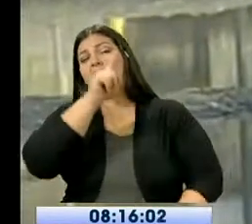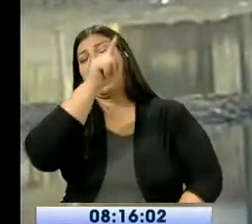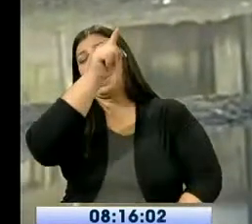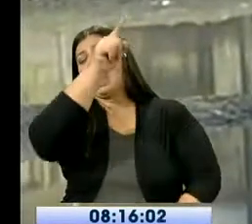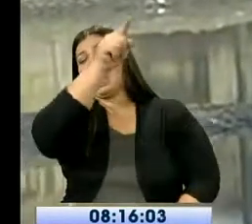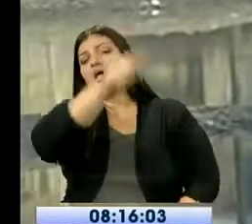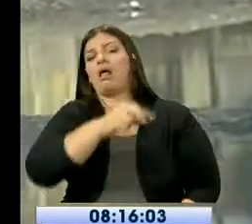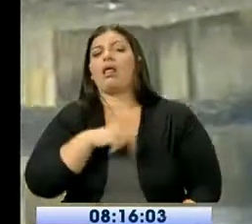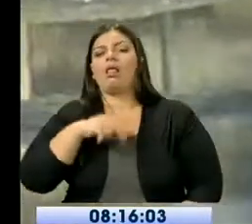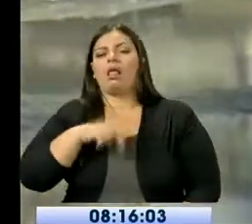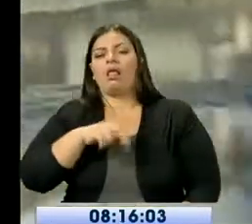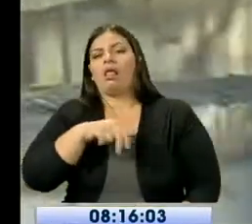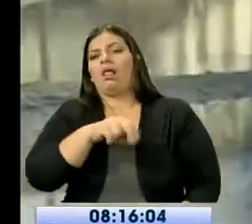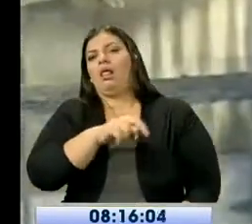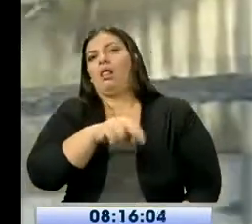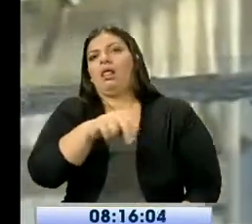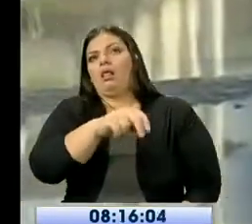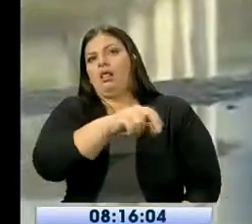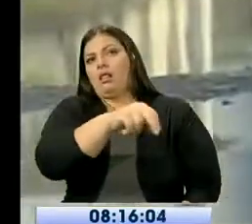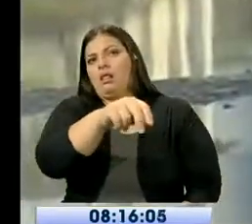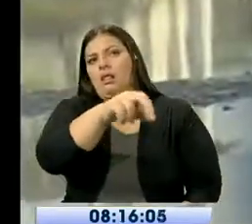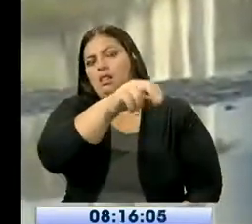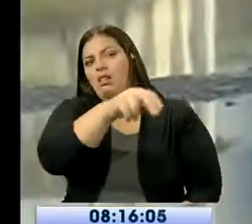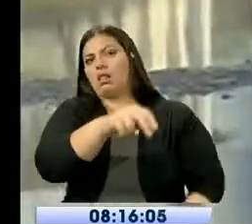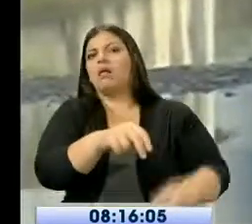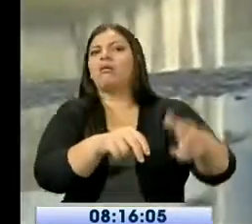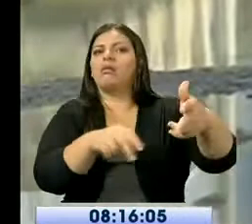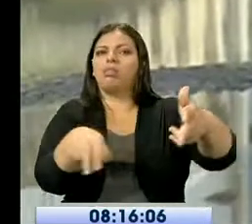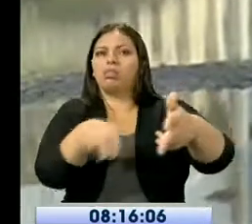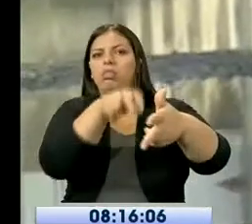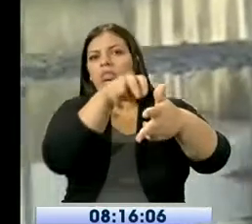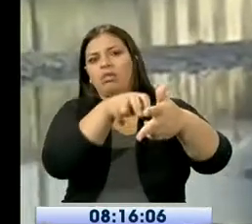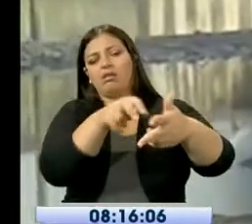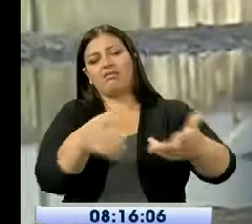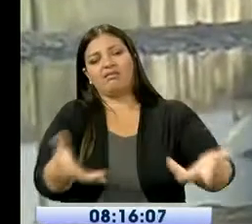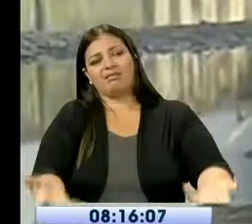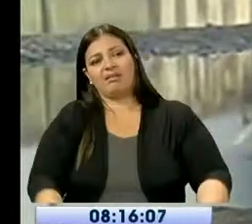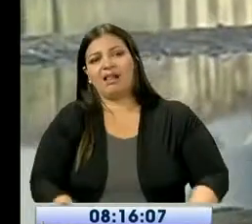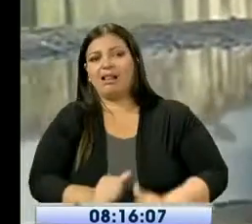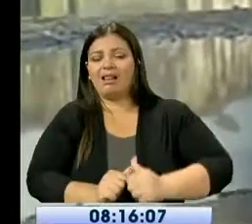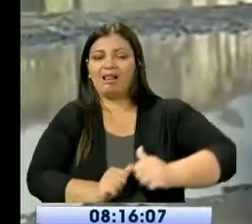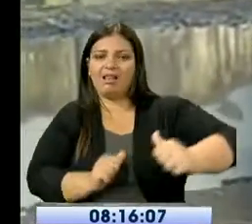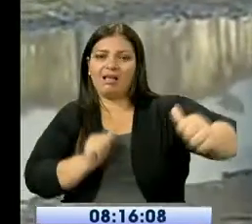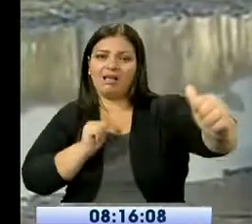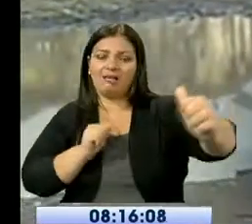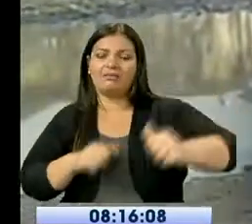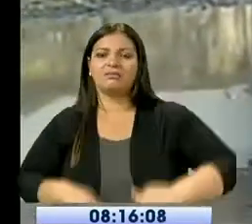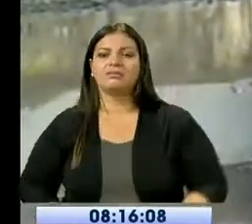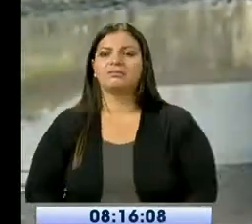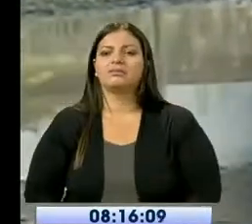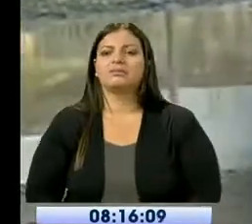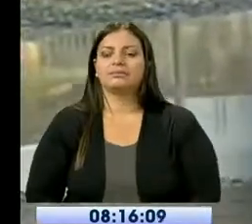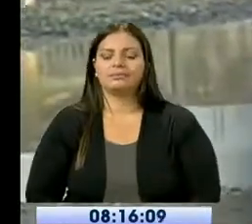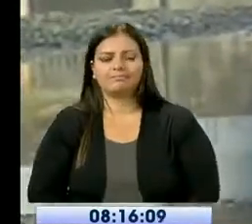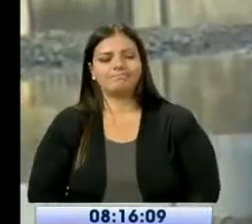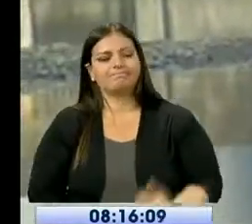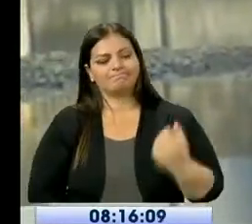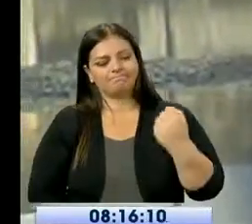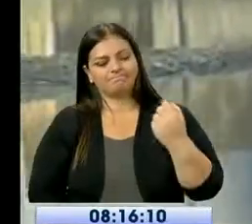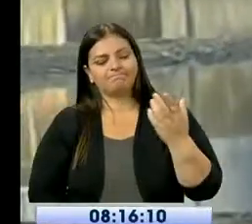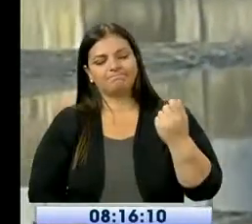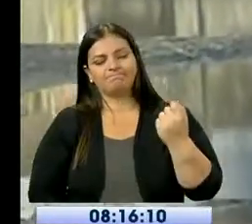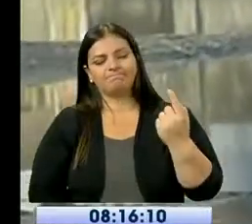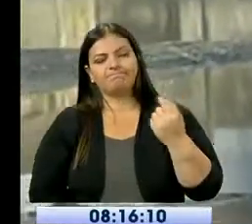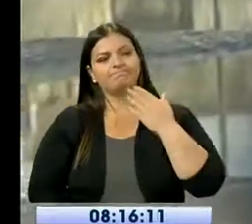gracias. Seguimos dialogando con los habitantes del sector. Caballero, muy buenos días. Ya se han registrado casos de dengue,